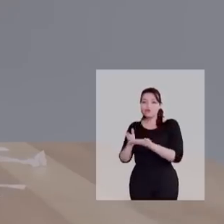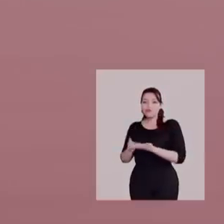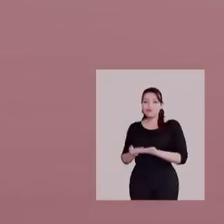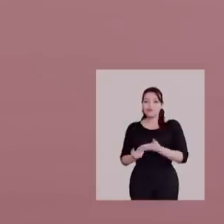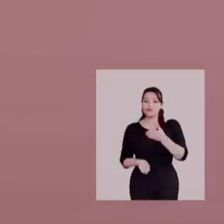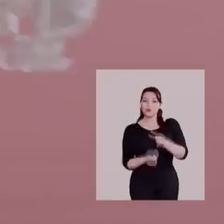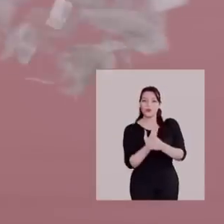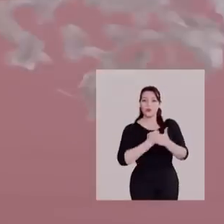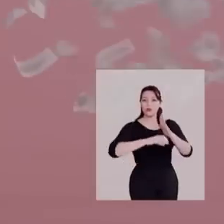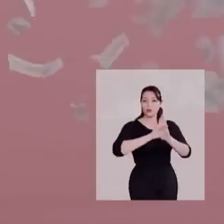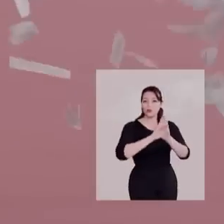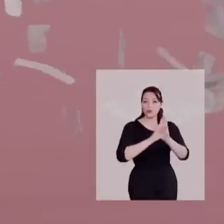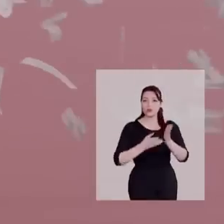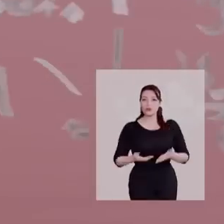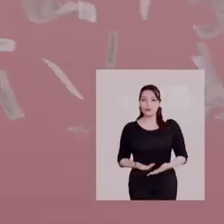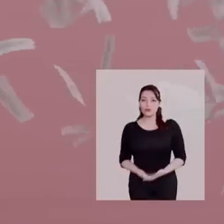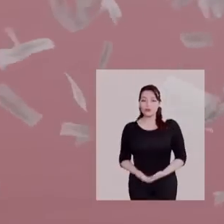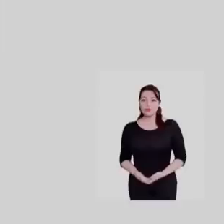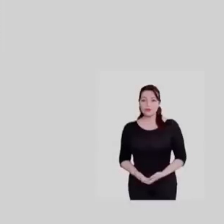constitución.